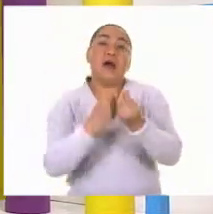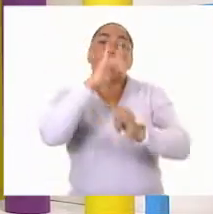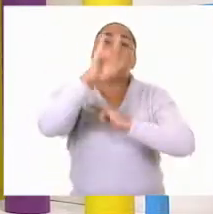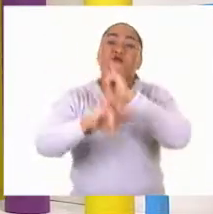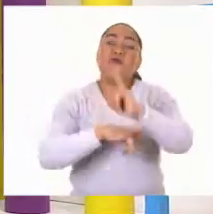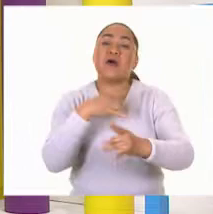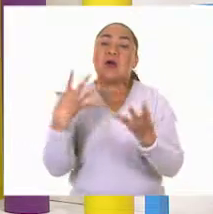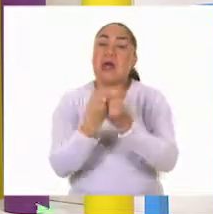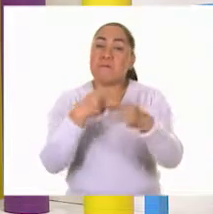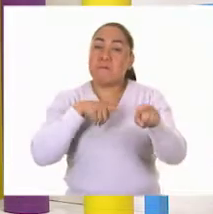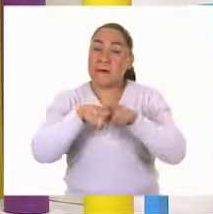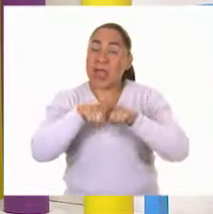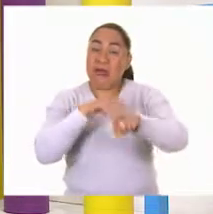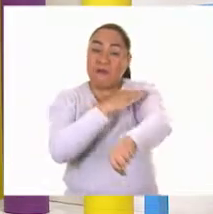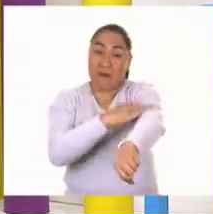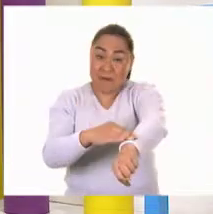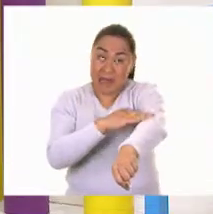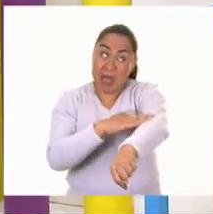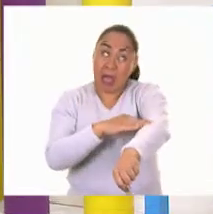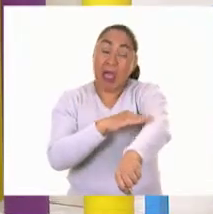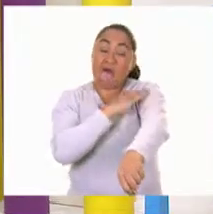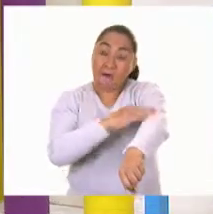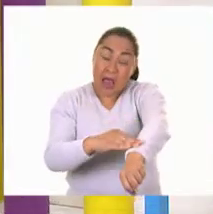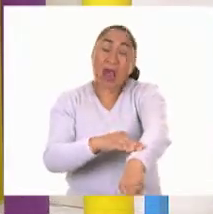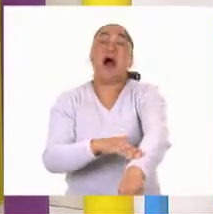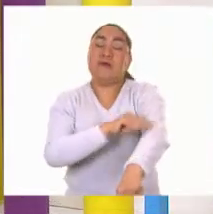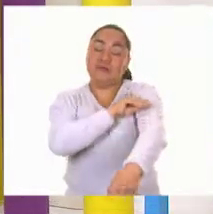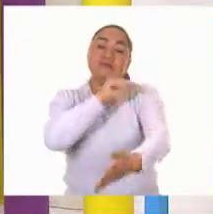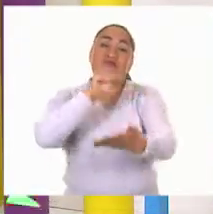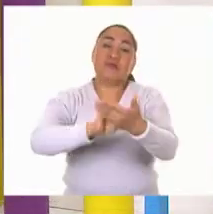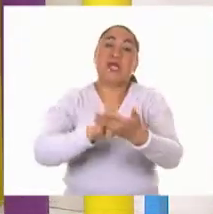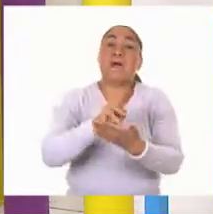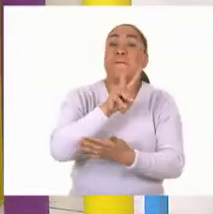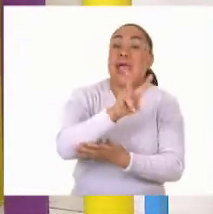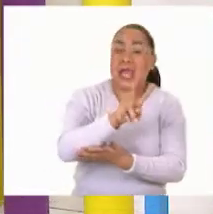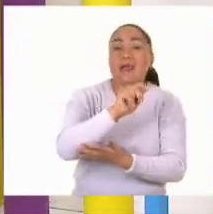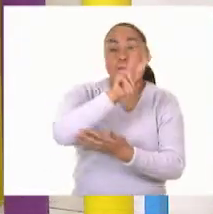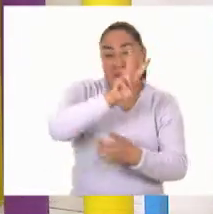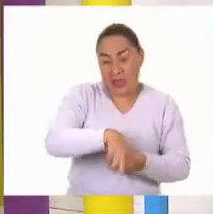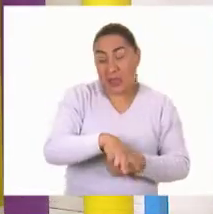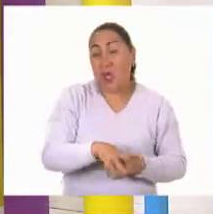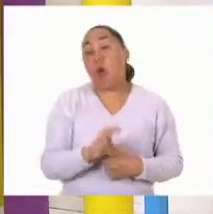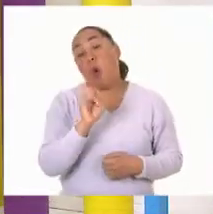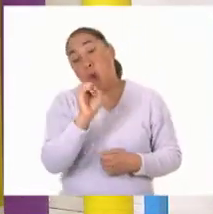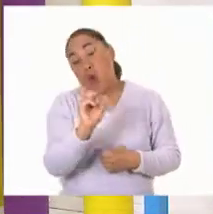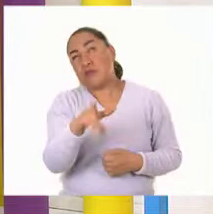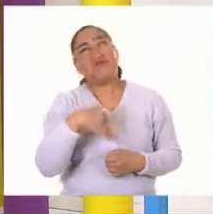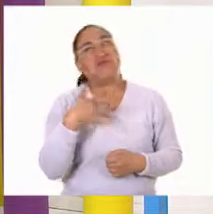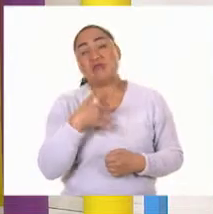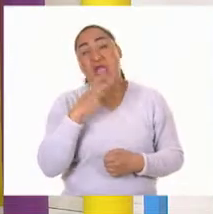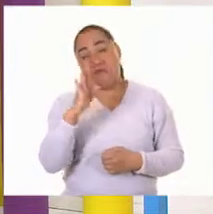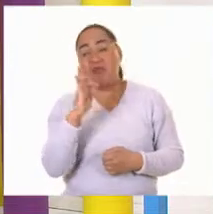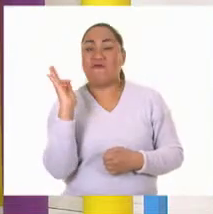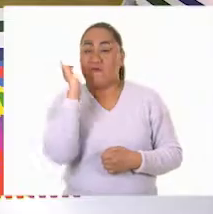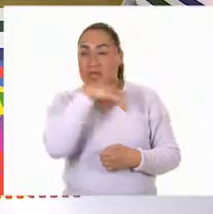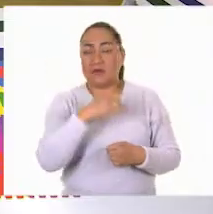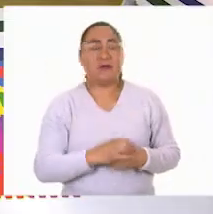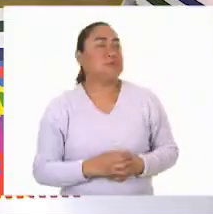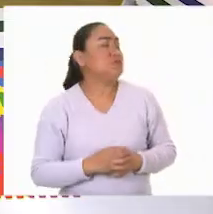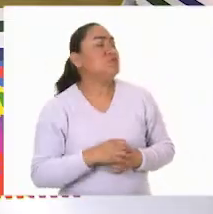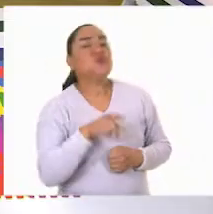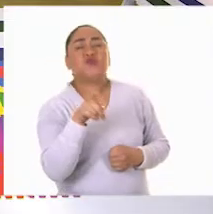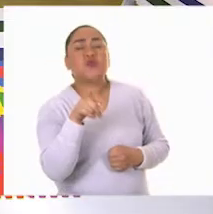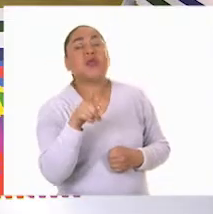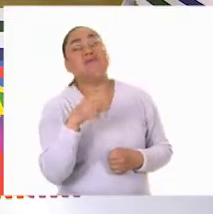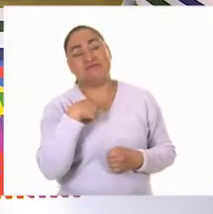familiares pongan una v si creen que es verdadero o una f si creen que es falso eric tú qué vas a poner yo voy a poner